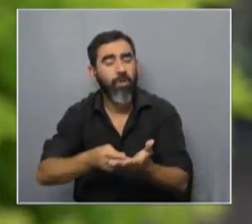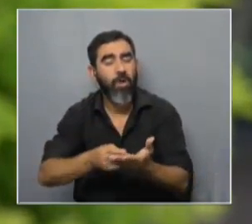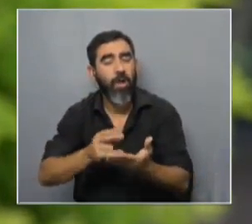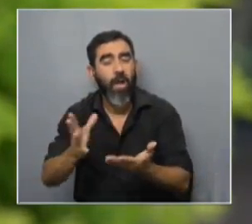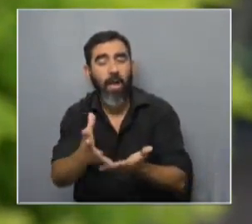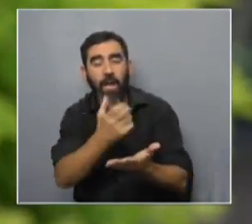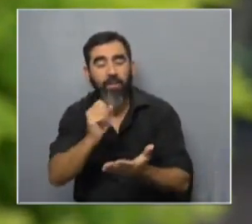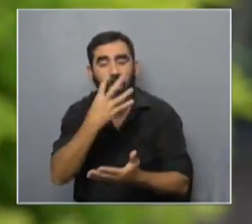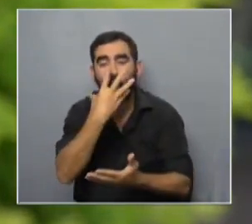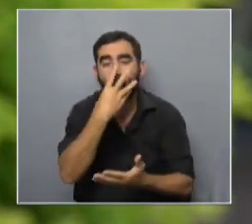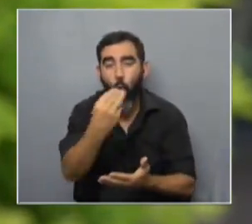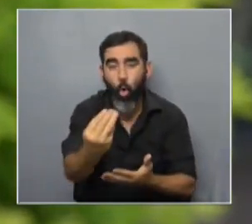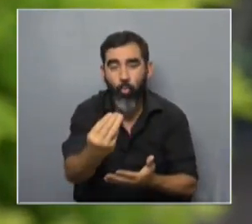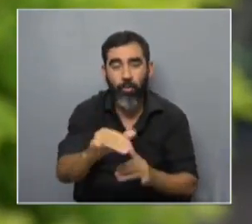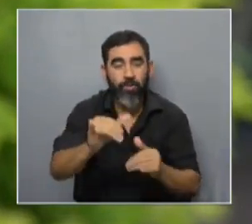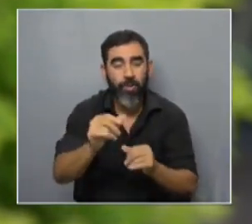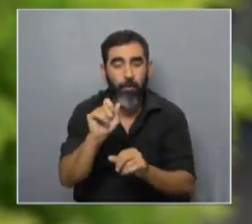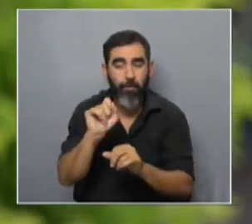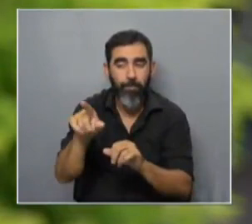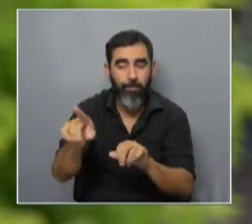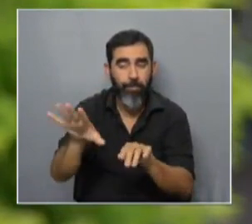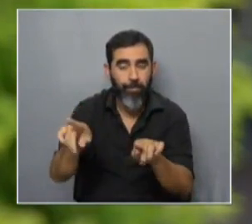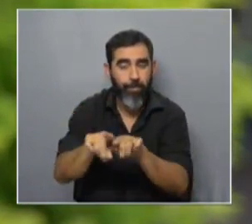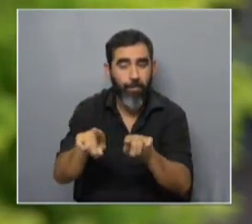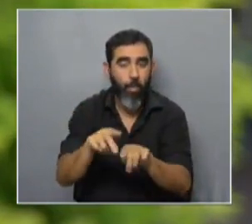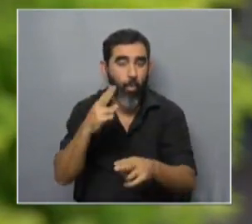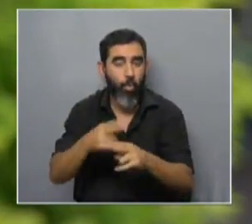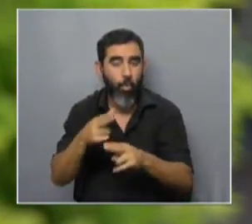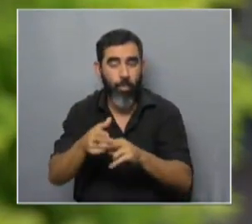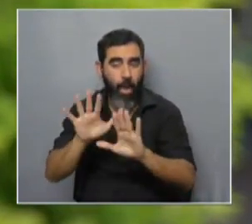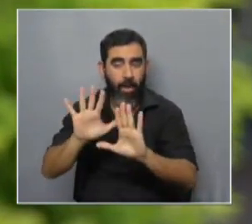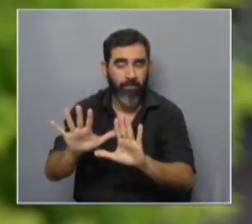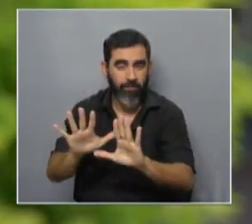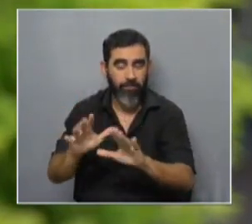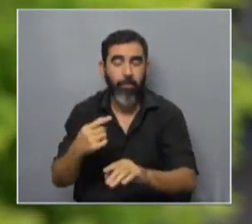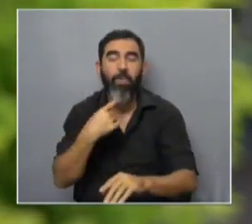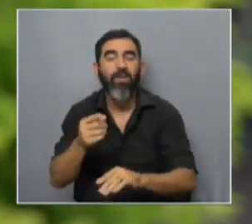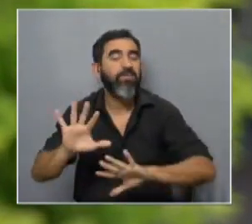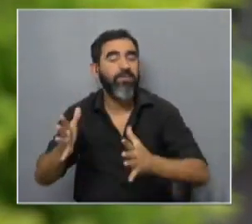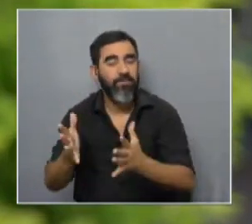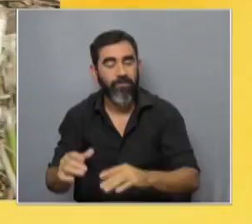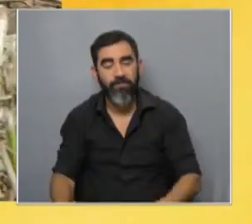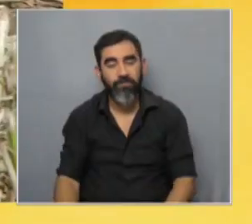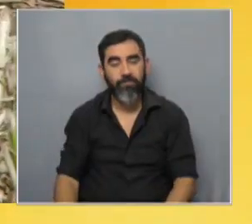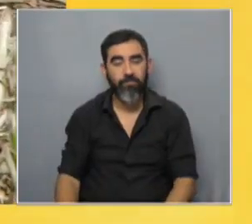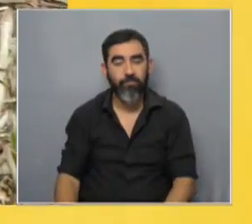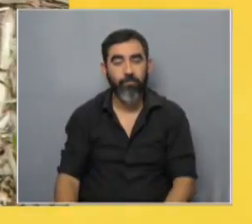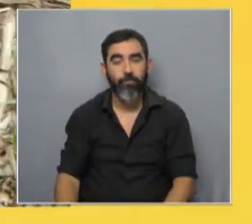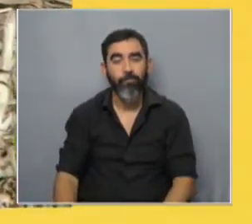lobos o sea que ya su propia definición le da su función le define su funcionalidad